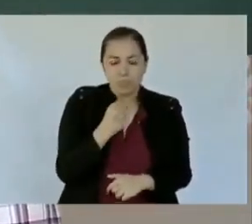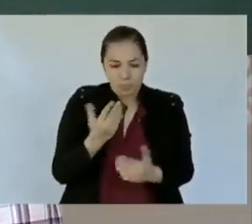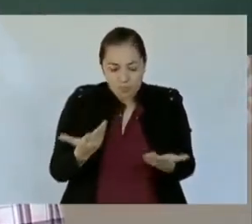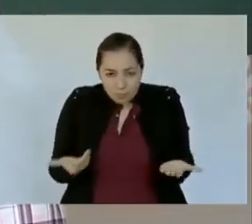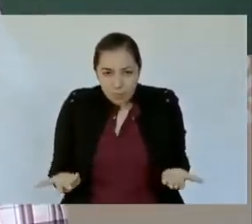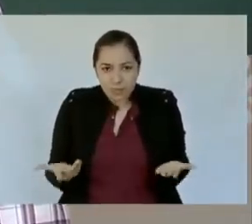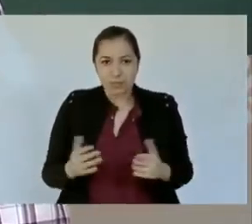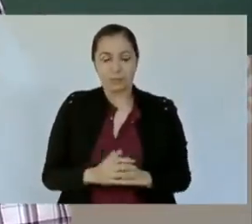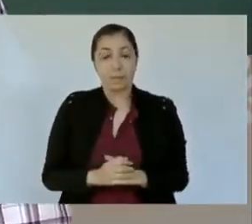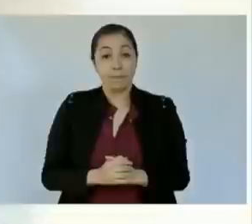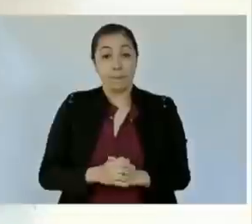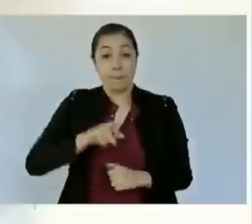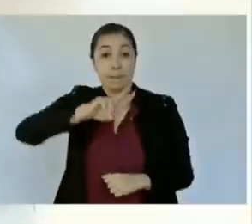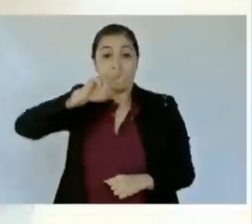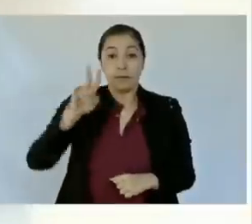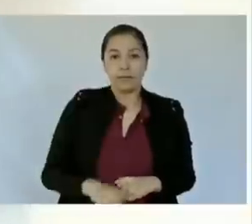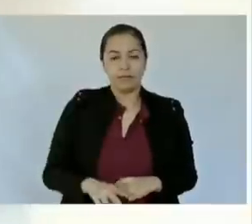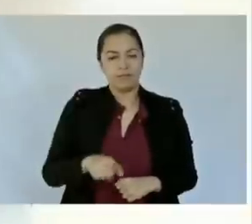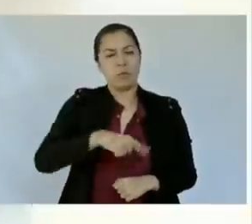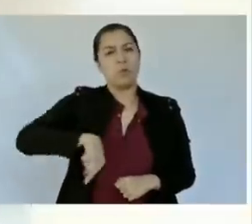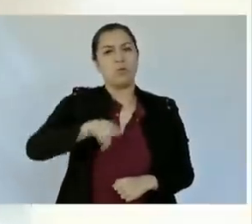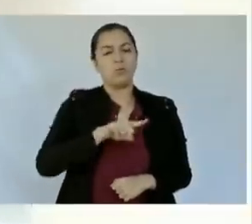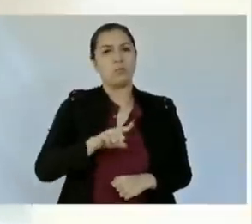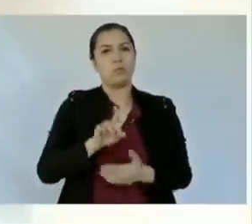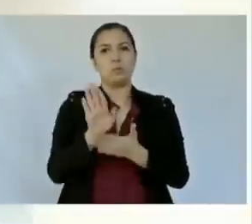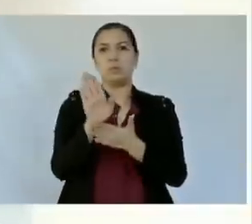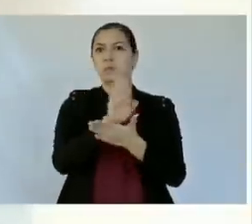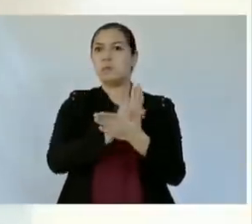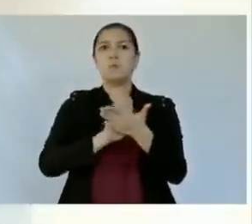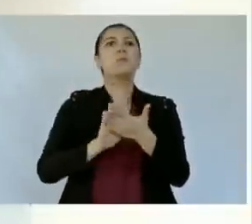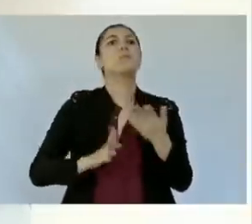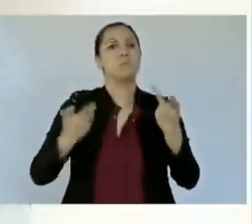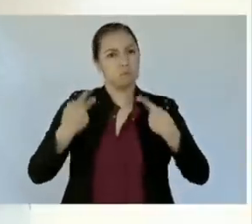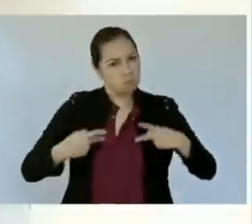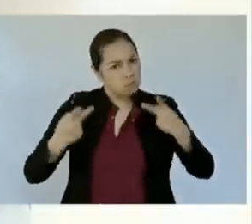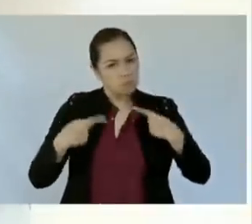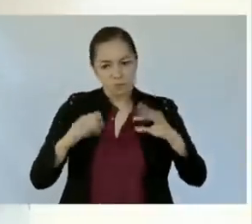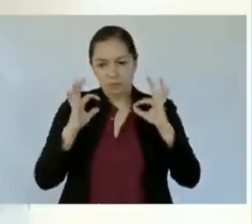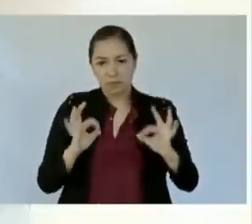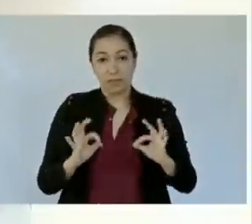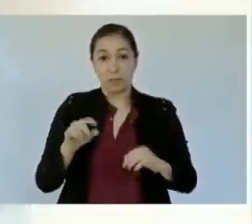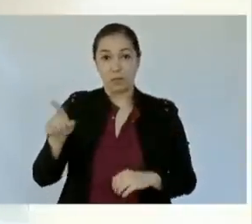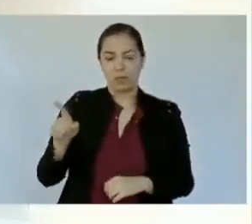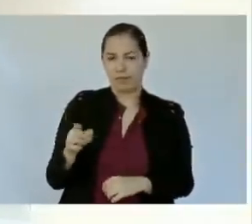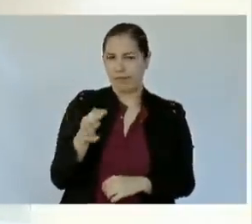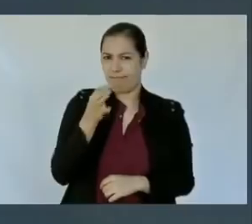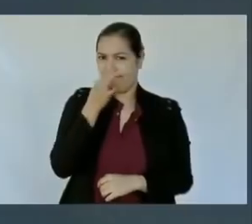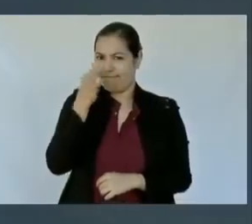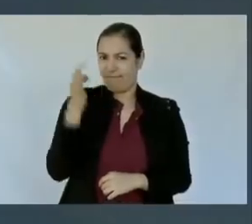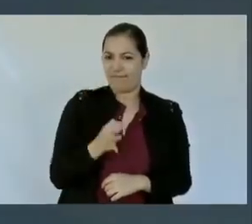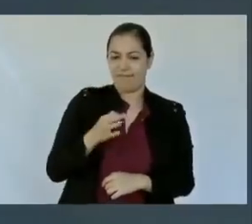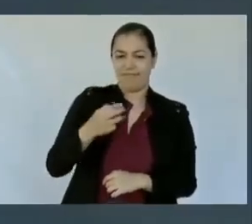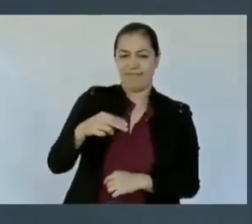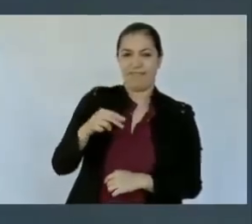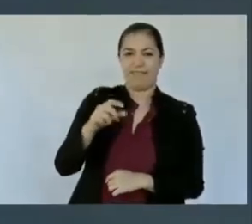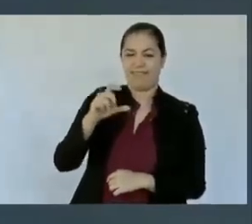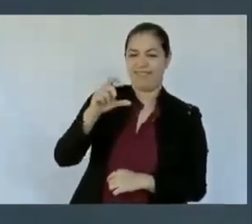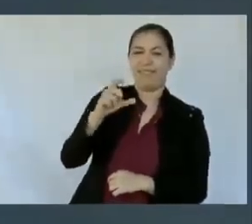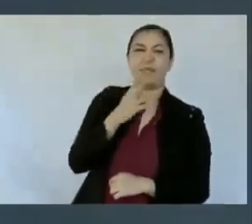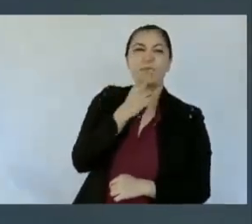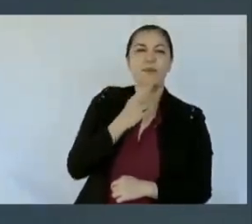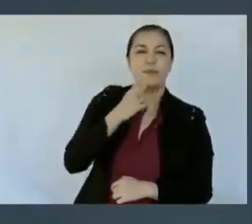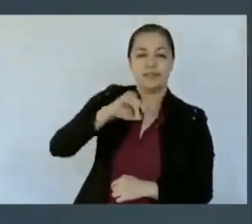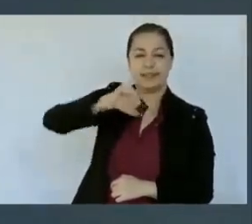Y la gran nobleza que tiene aquí la gente. Aquí hay muy buenos jamoncillos, son expertos aquí en